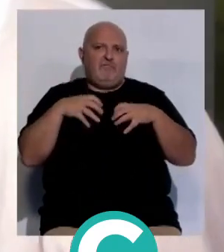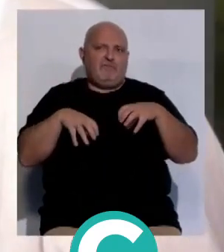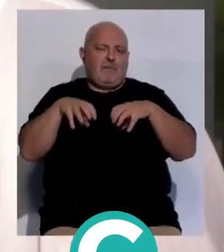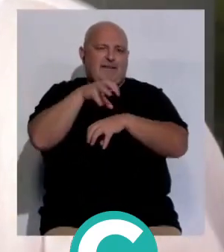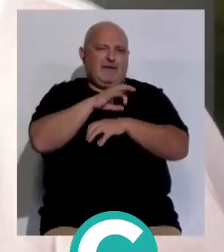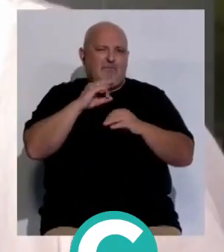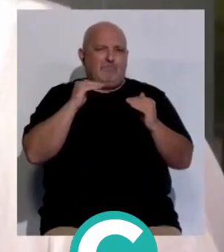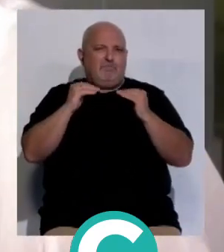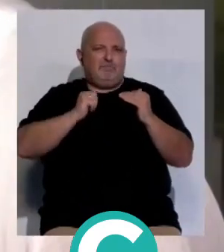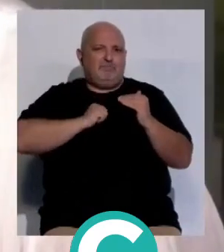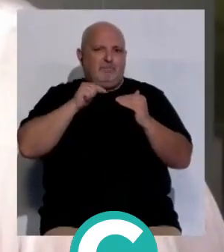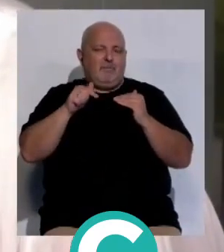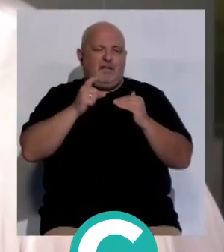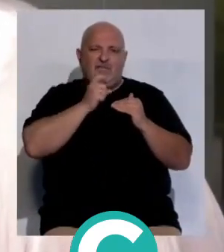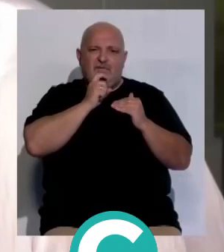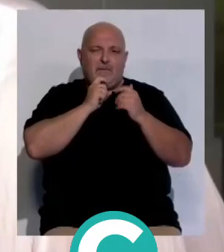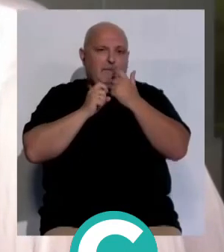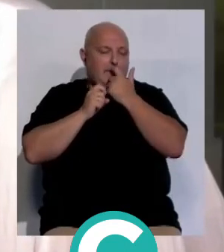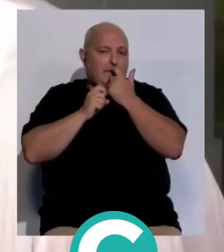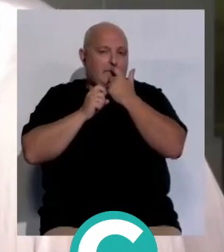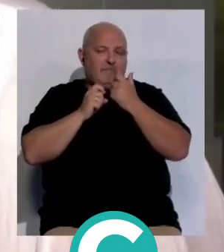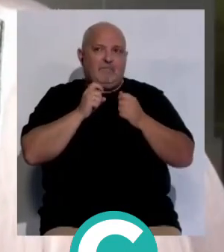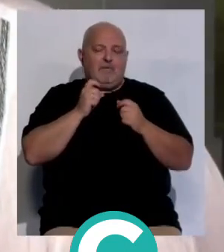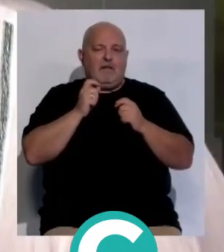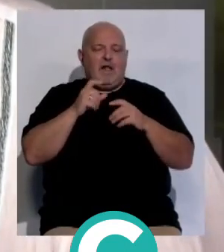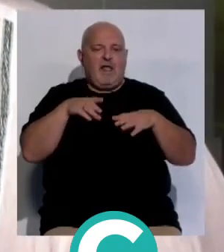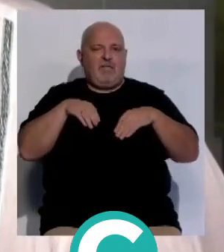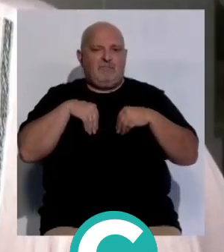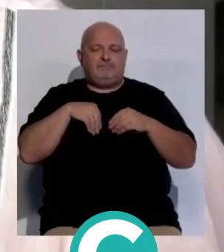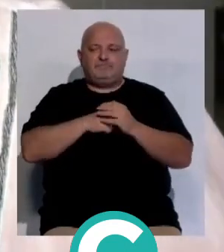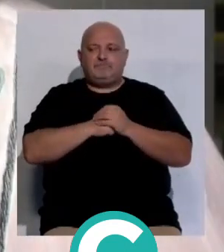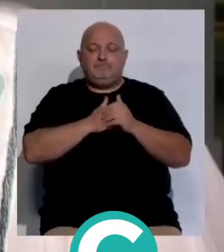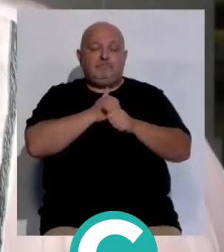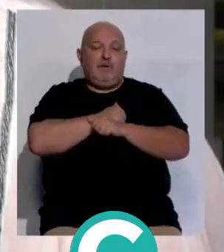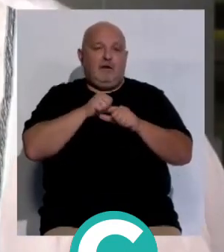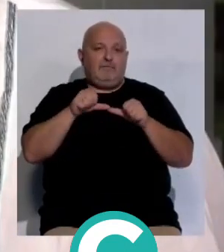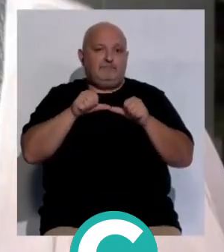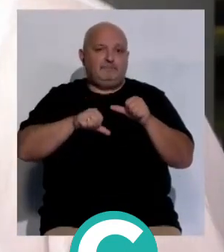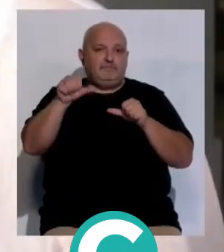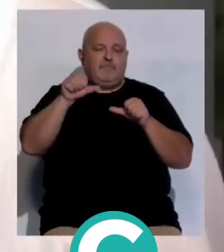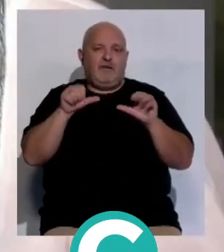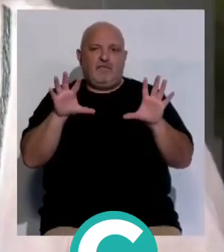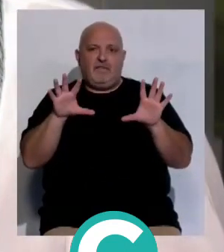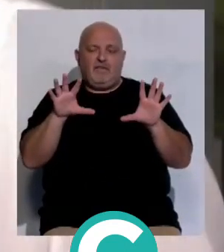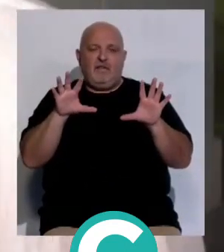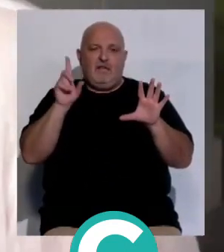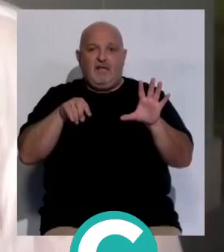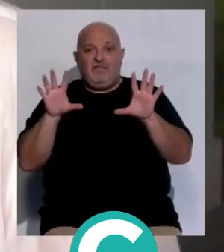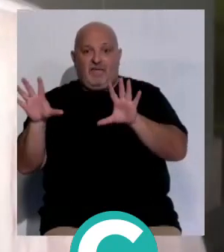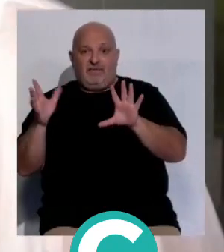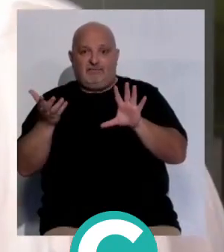en esos momentos tan difíciles y se acepta la donación. Esperamos llegar a ese 10 de 10